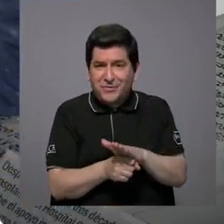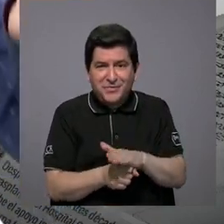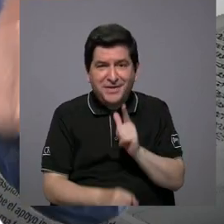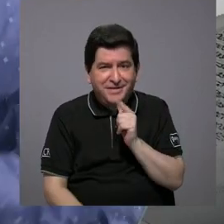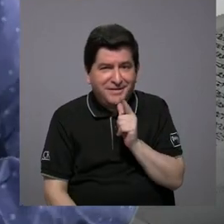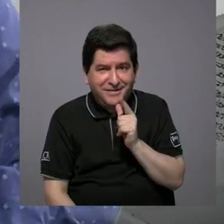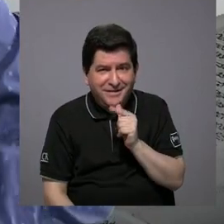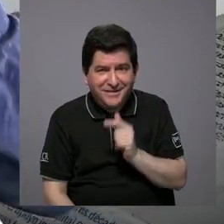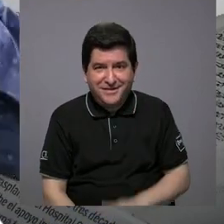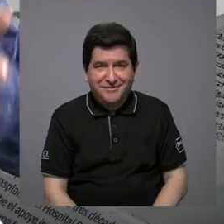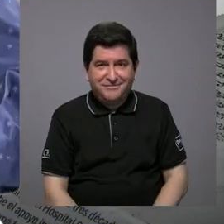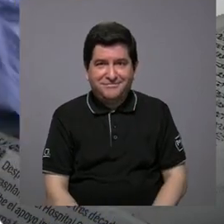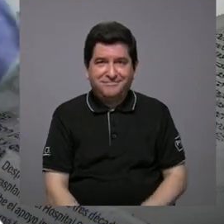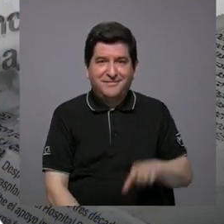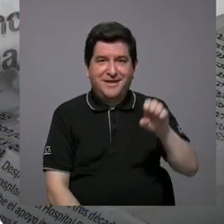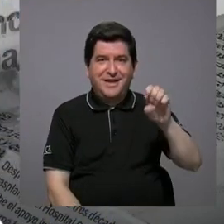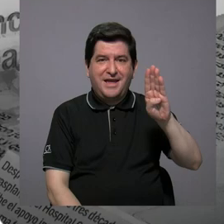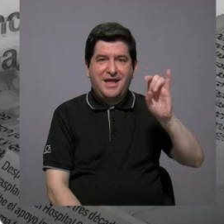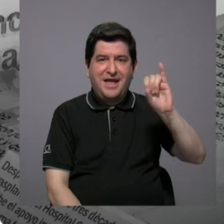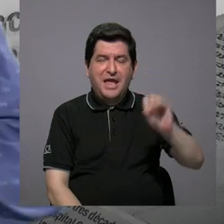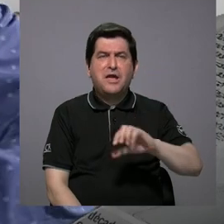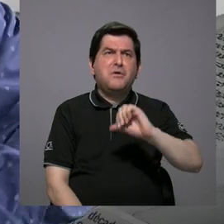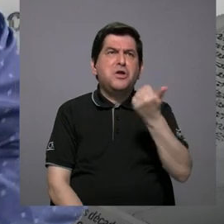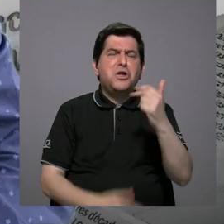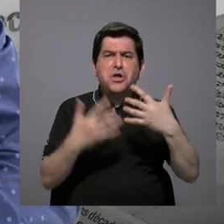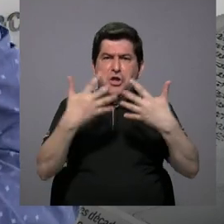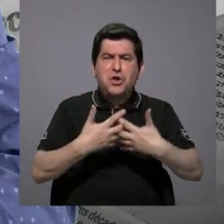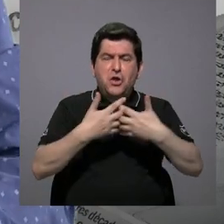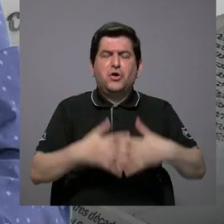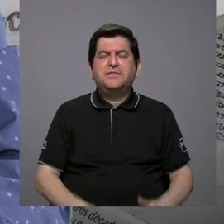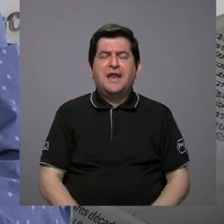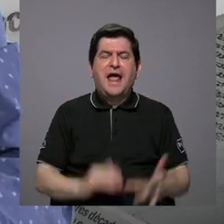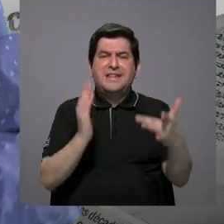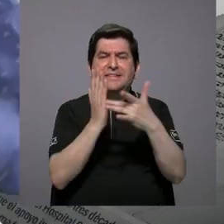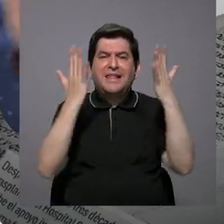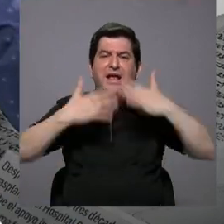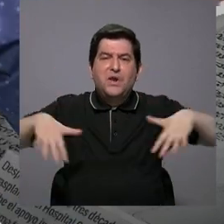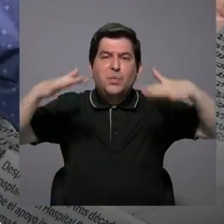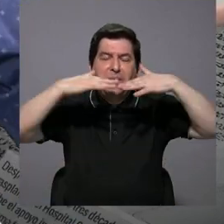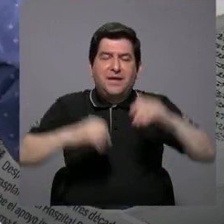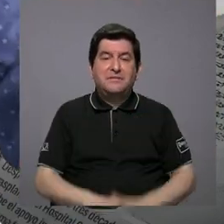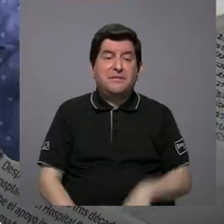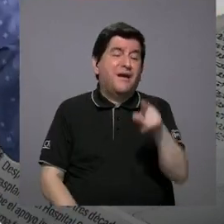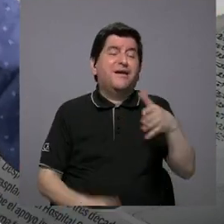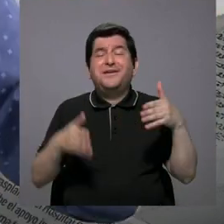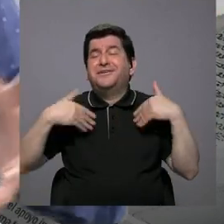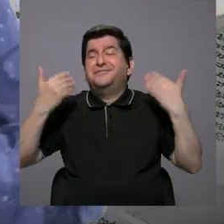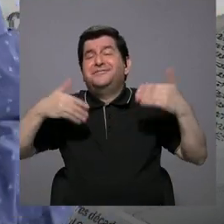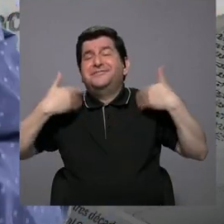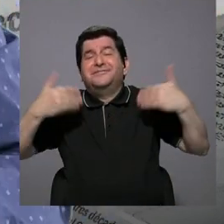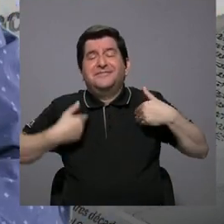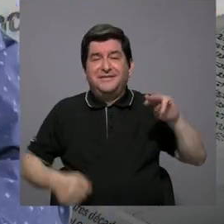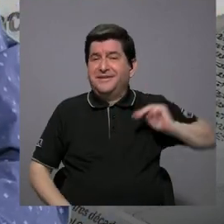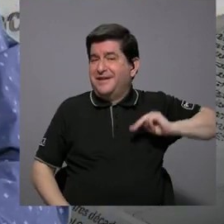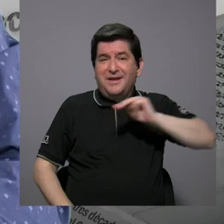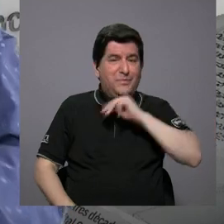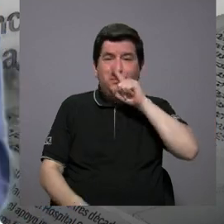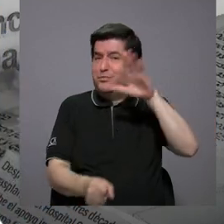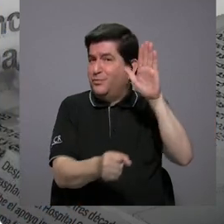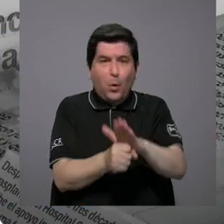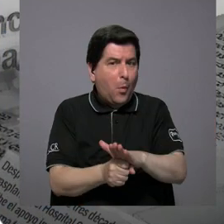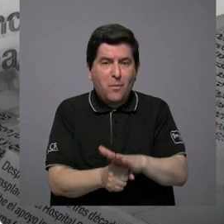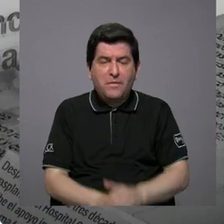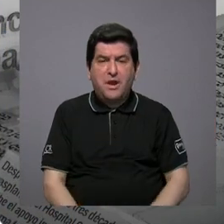es EDI y la otra empresa de Tecnoambiente. Ellos están felices de que el ministerio no cumpla